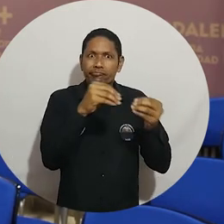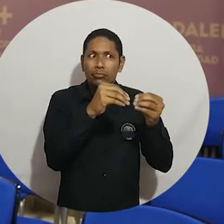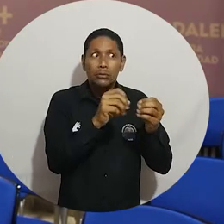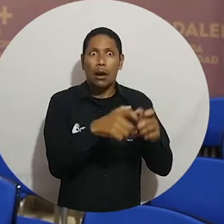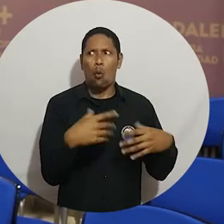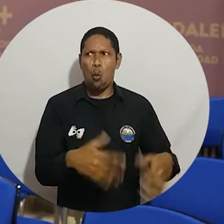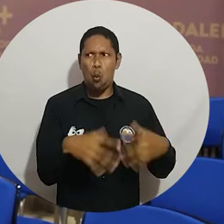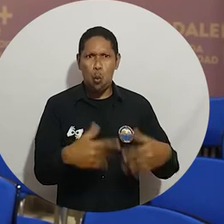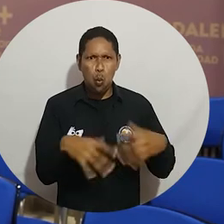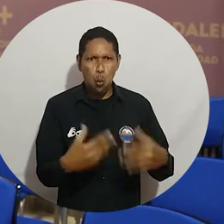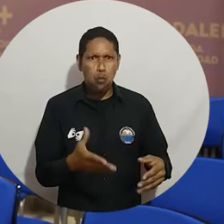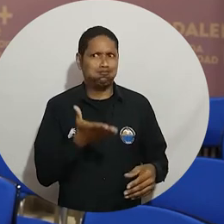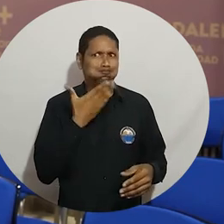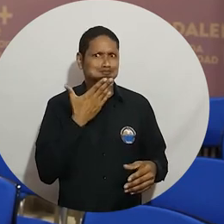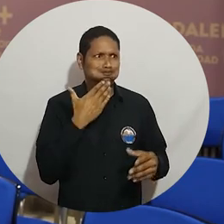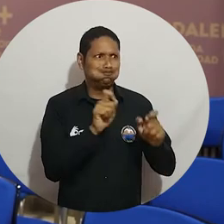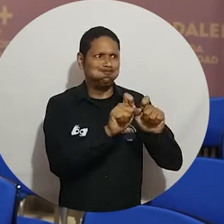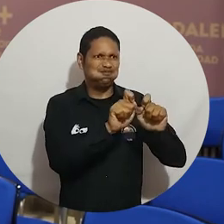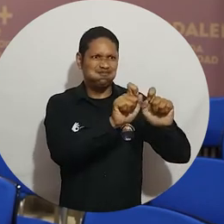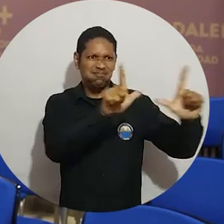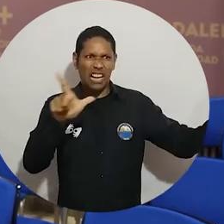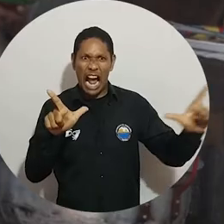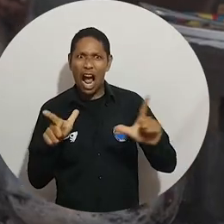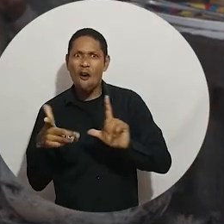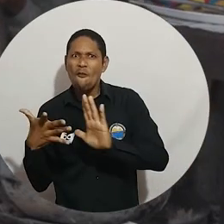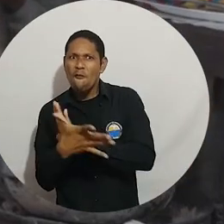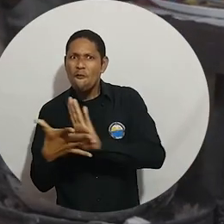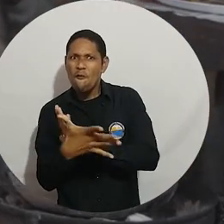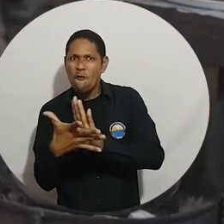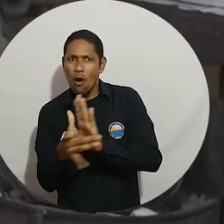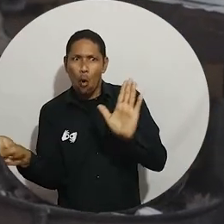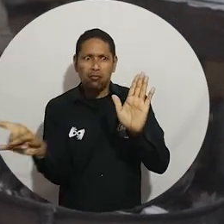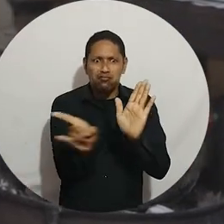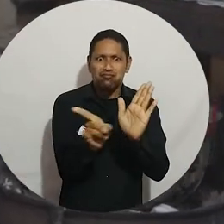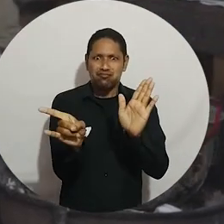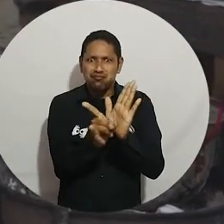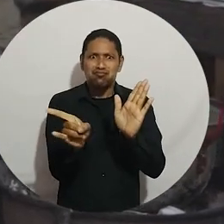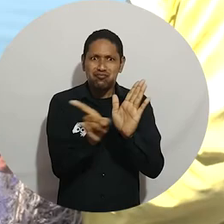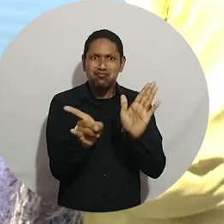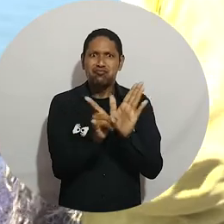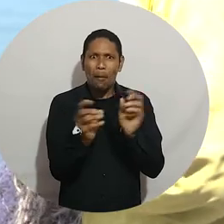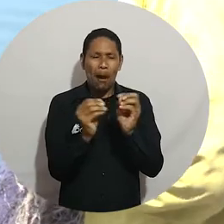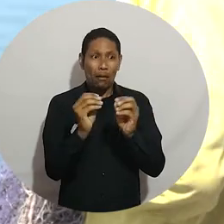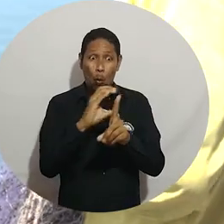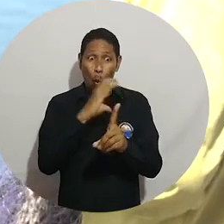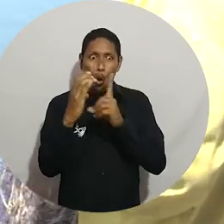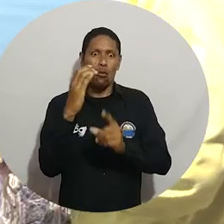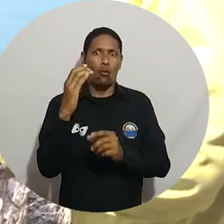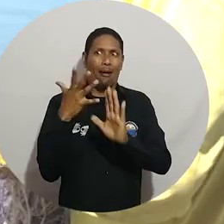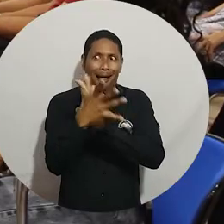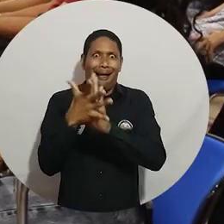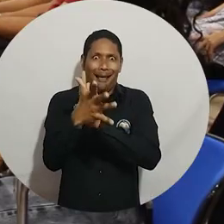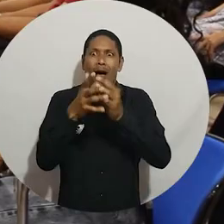almacenar o conseguir una cantidad considerable de información. Es una herramienta que permite producir y reproducir la cultura.